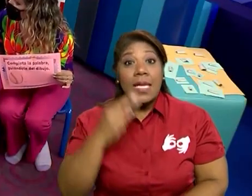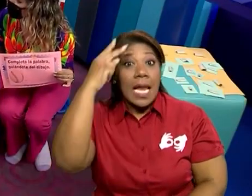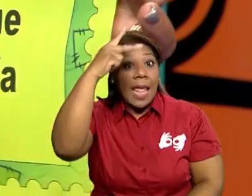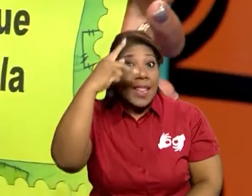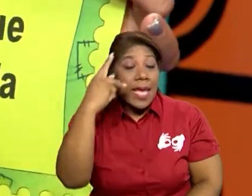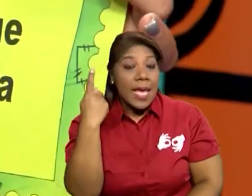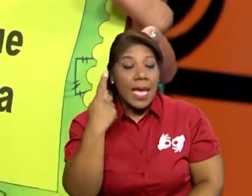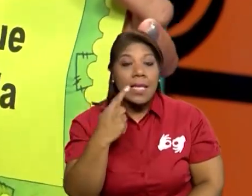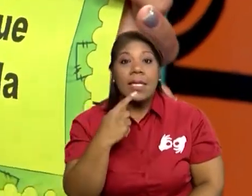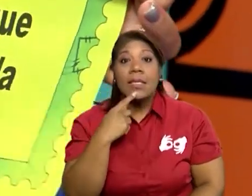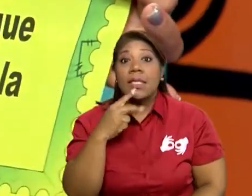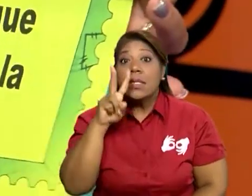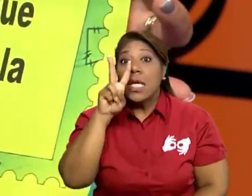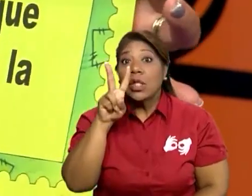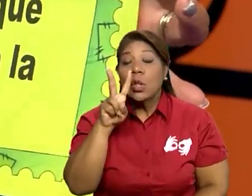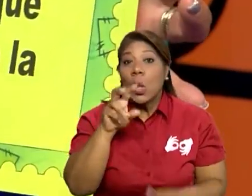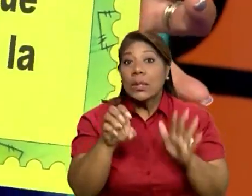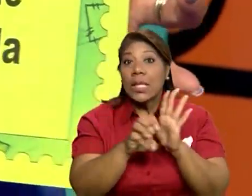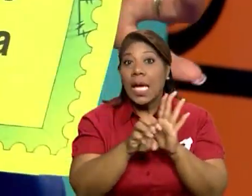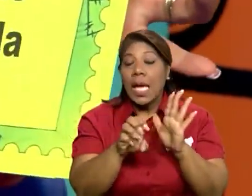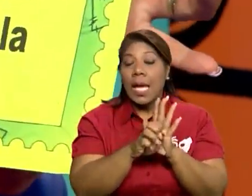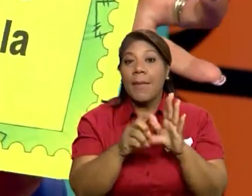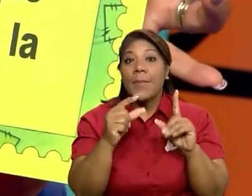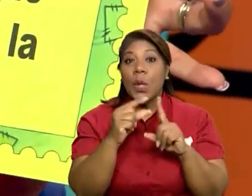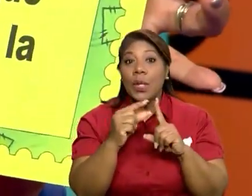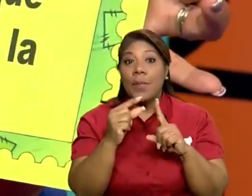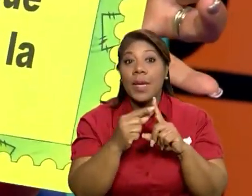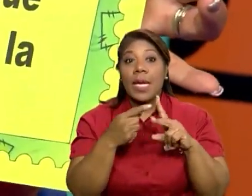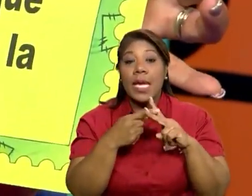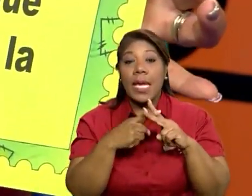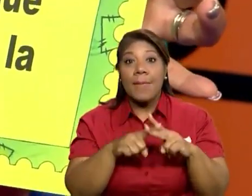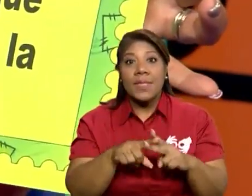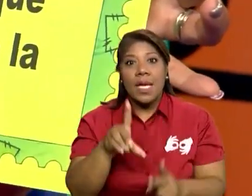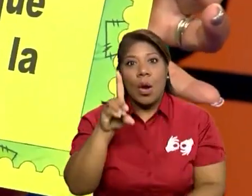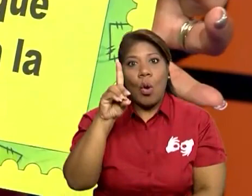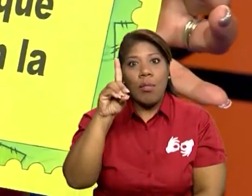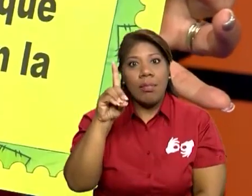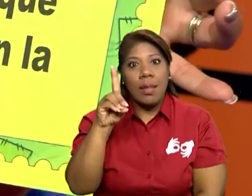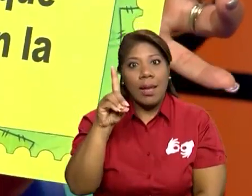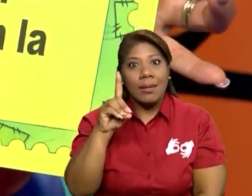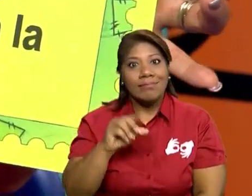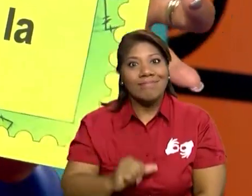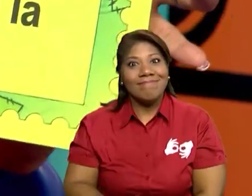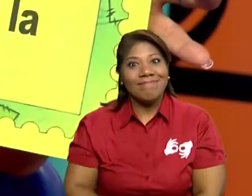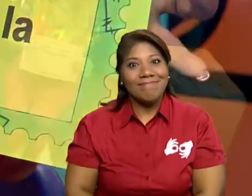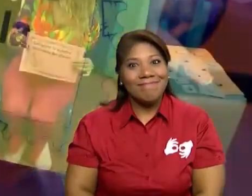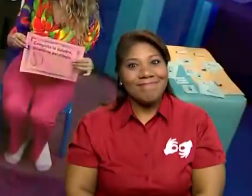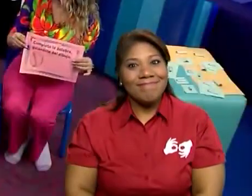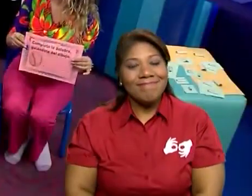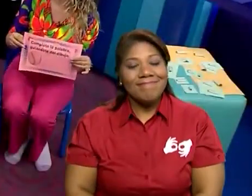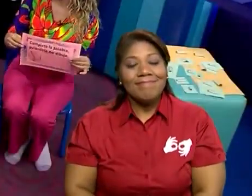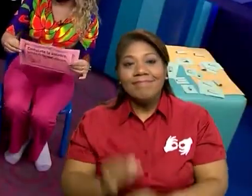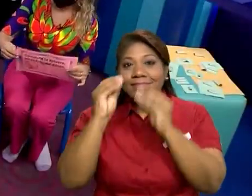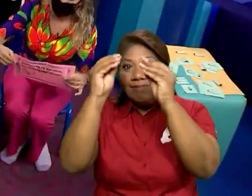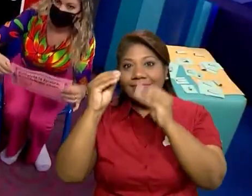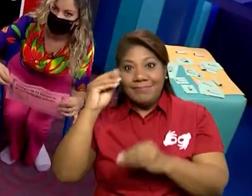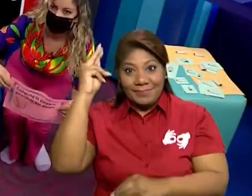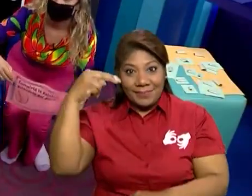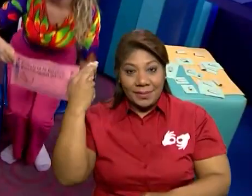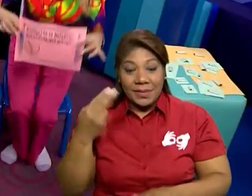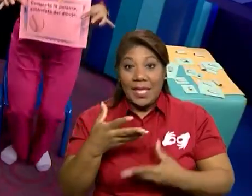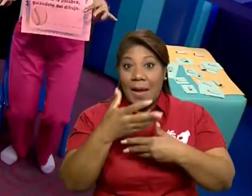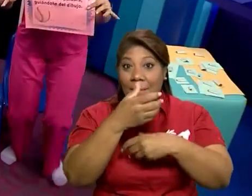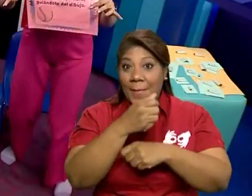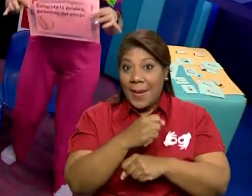Dice, menciona dos ejemplos de palabras que inician con la D. Ajá. Así que la maestra Nini va a ir a su casita